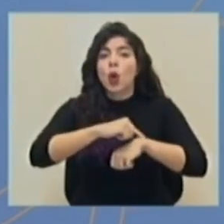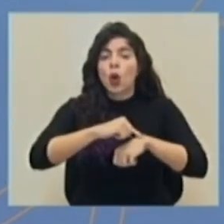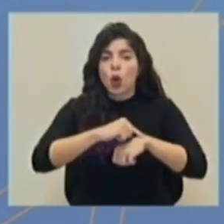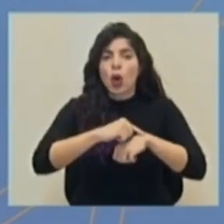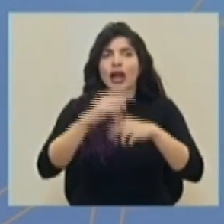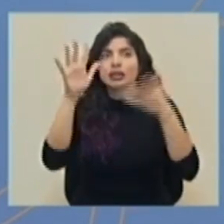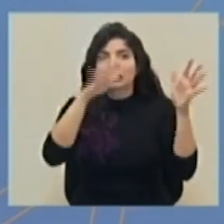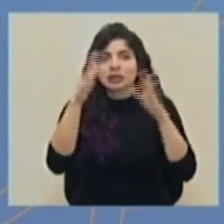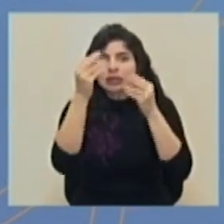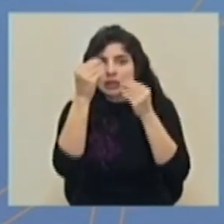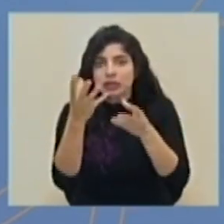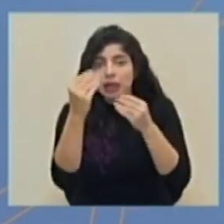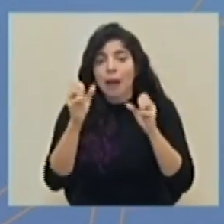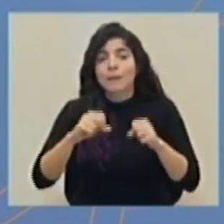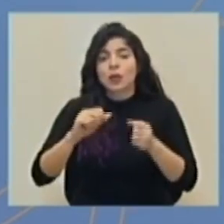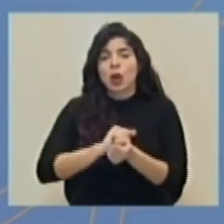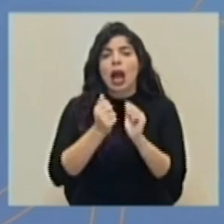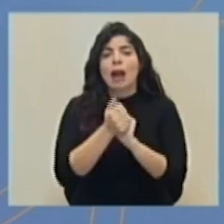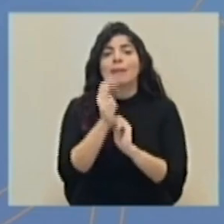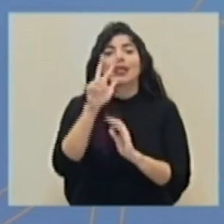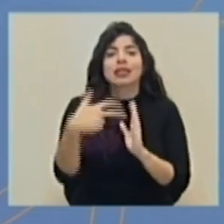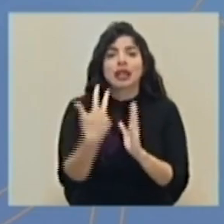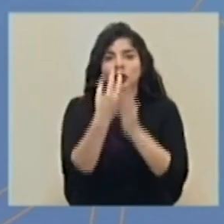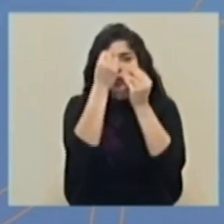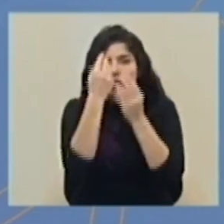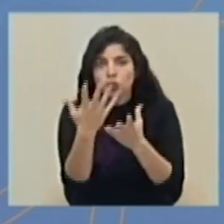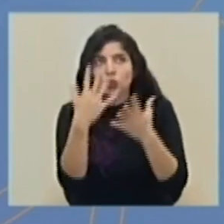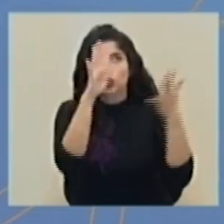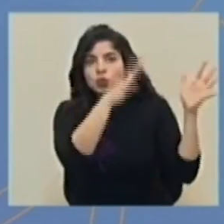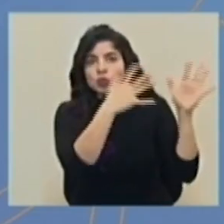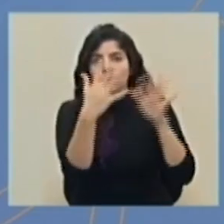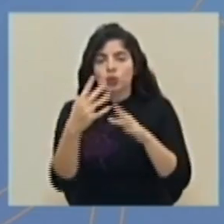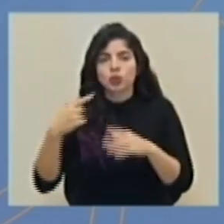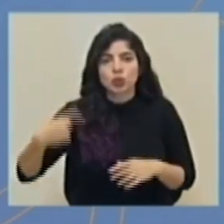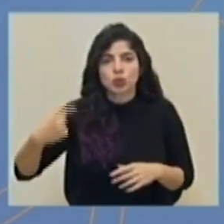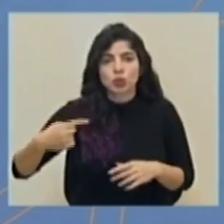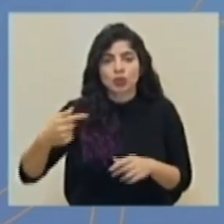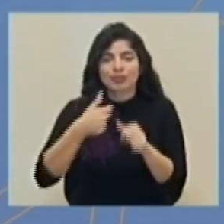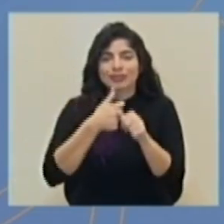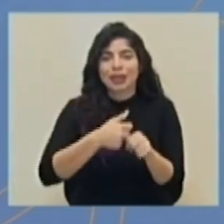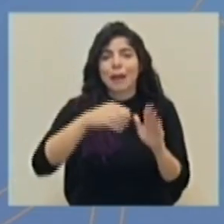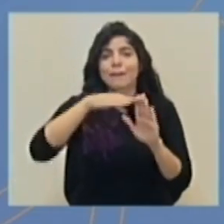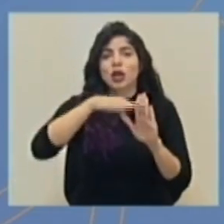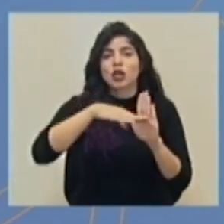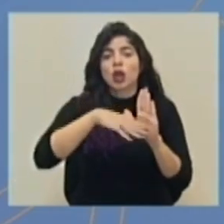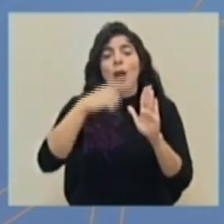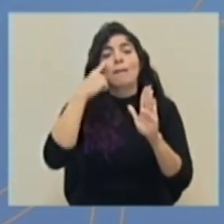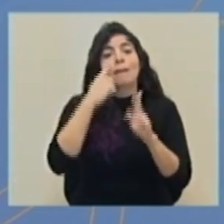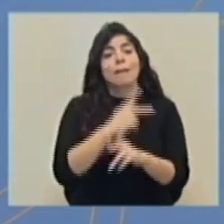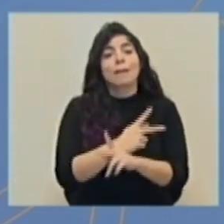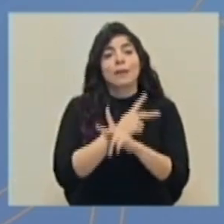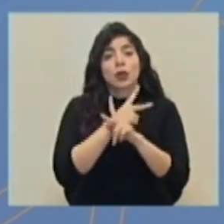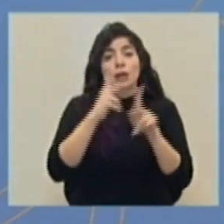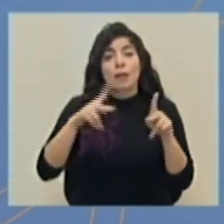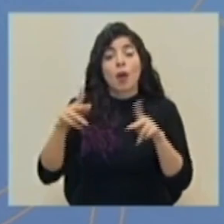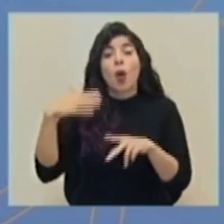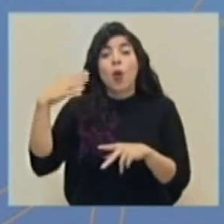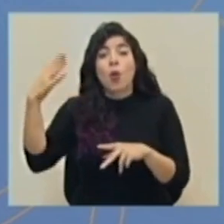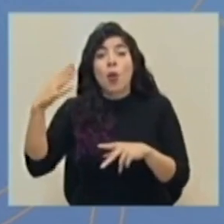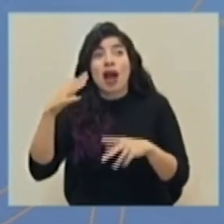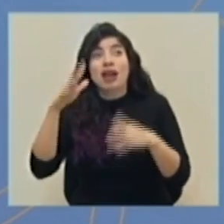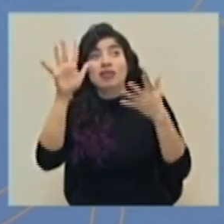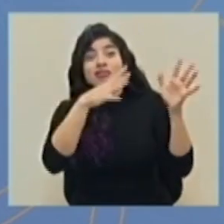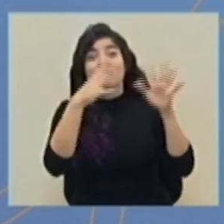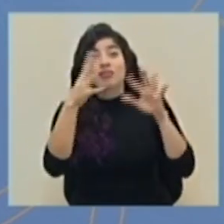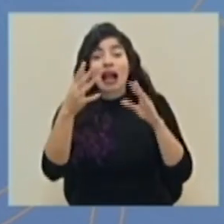a emitirlos cada tres horas, los cuales, acorde con el protocolo de protección ciudadana ante eventos meteorológicos